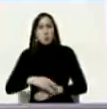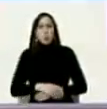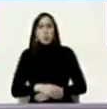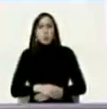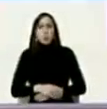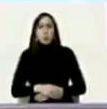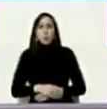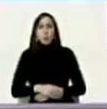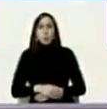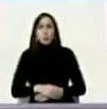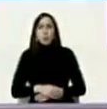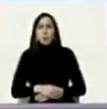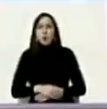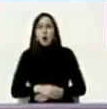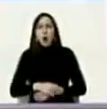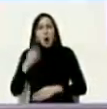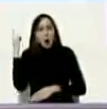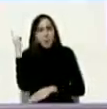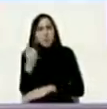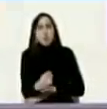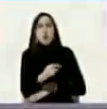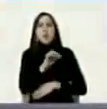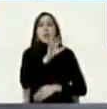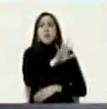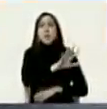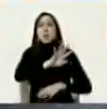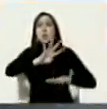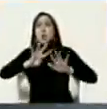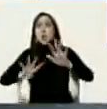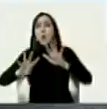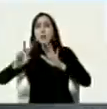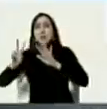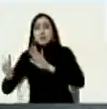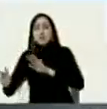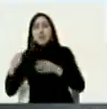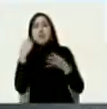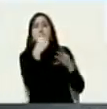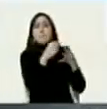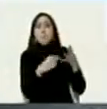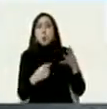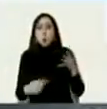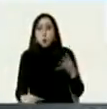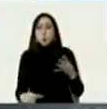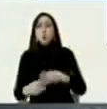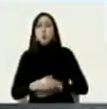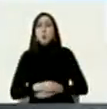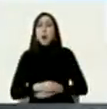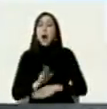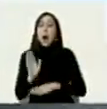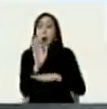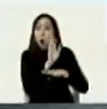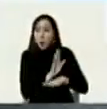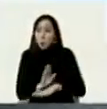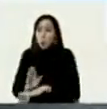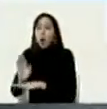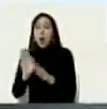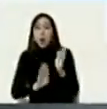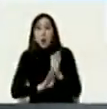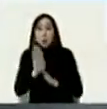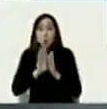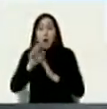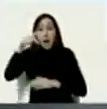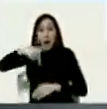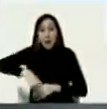imponer aranceles a 597 productos para proteger su producción en Venezuela